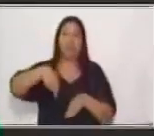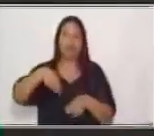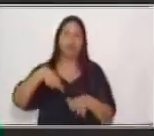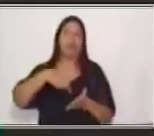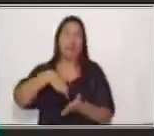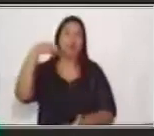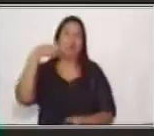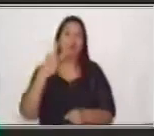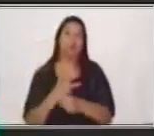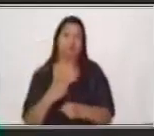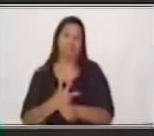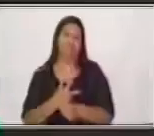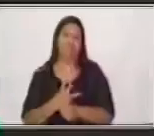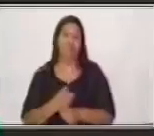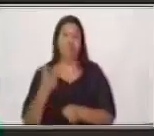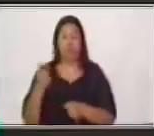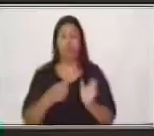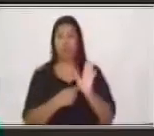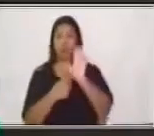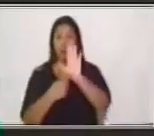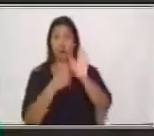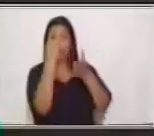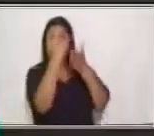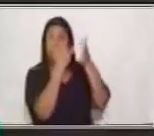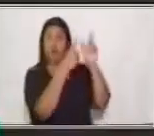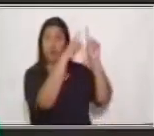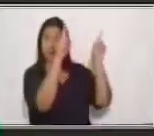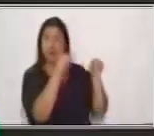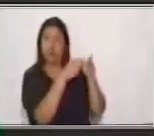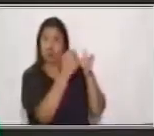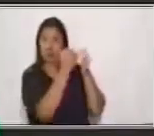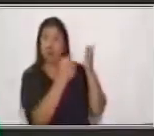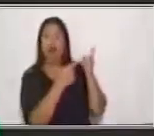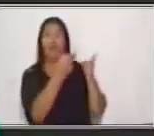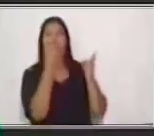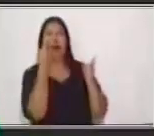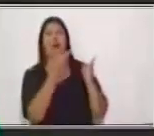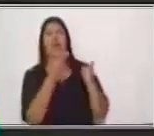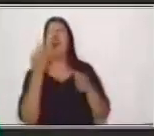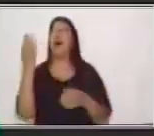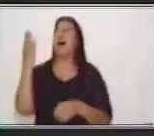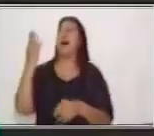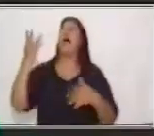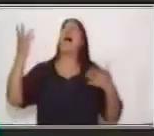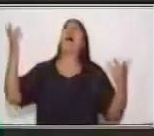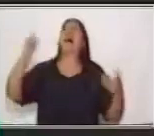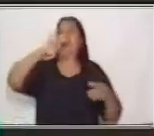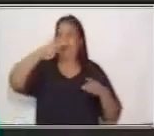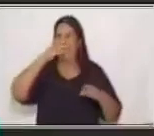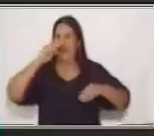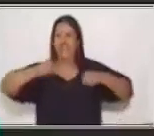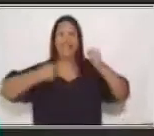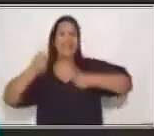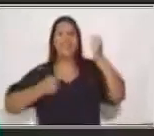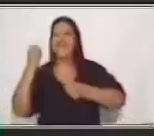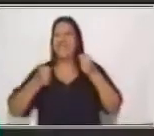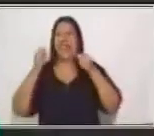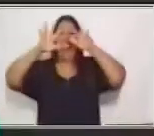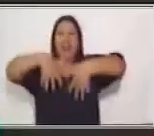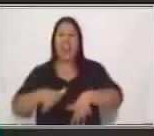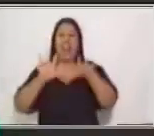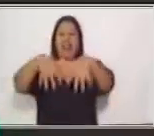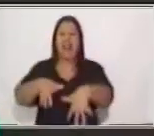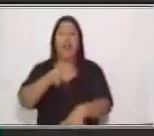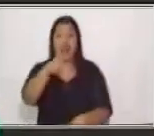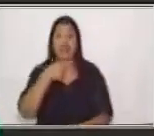aquí en la última imagen vemos a unos niños corriendo en la playa, verdad, ¿a quién no le gusta ir a la playa? A mí me encanta ir a la